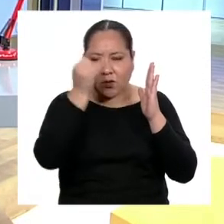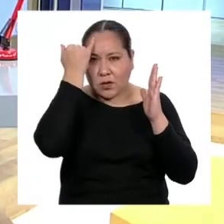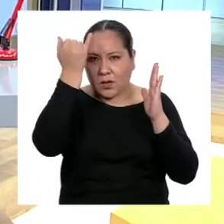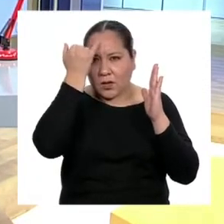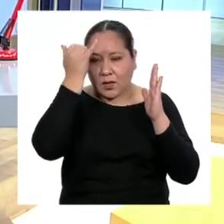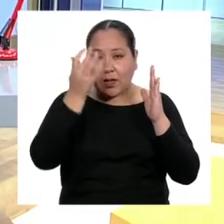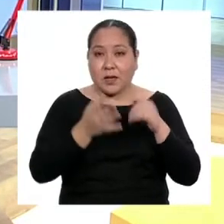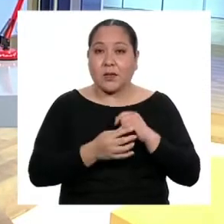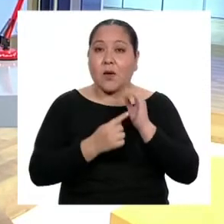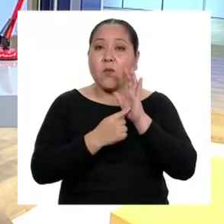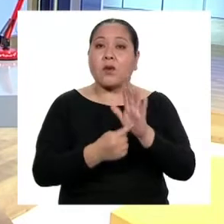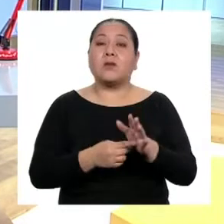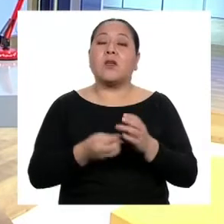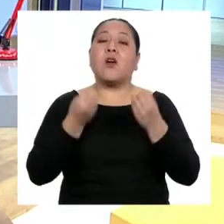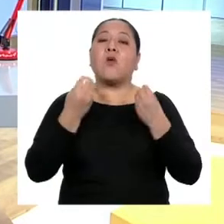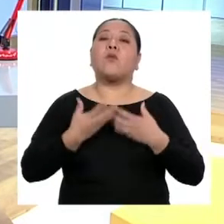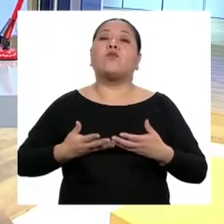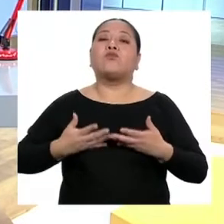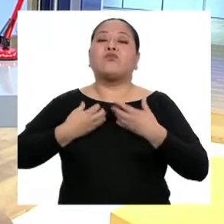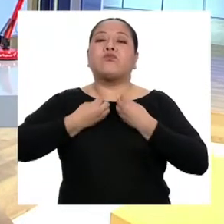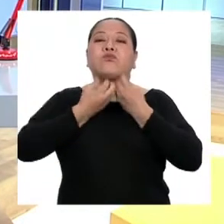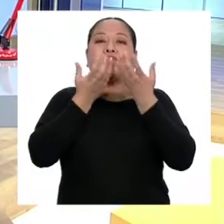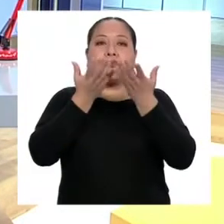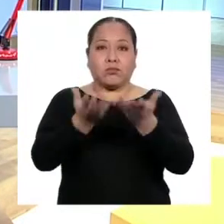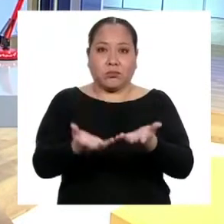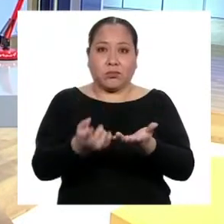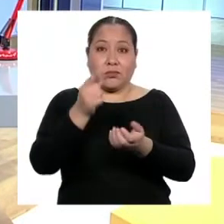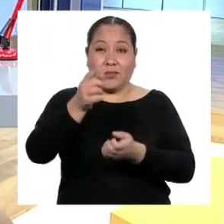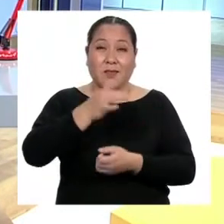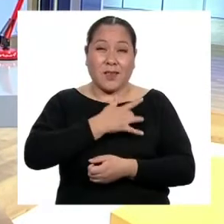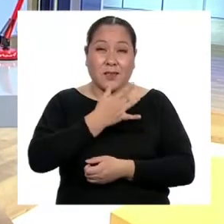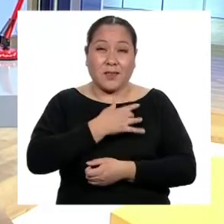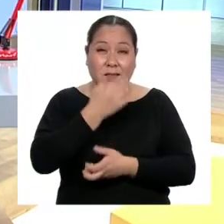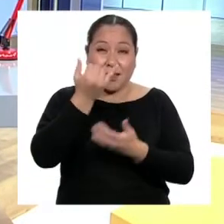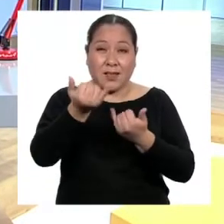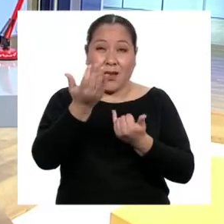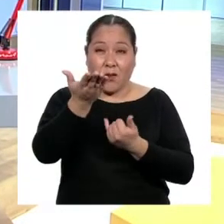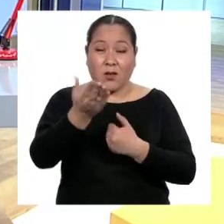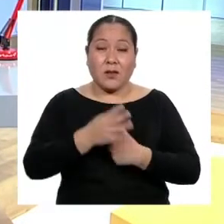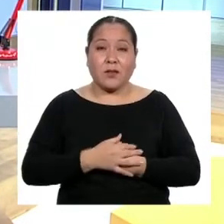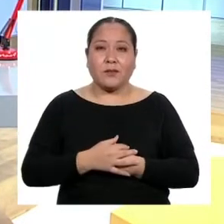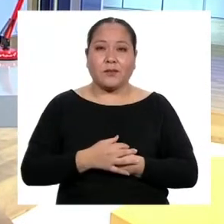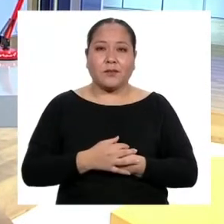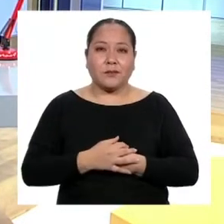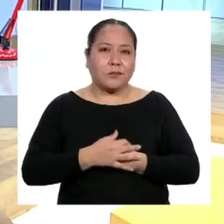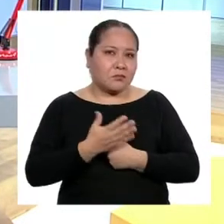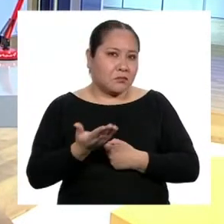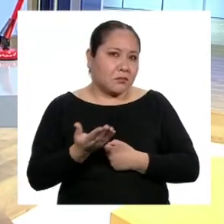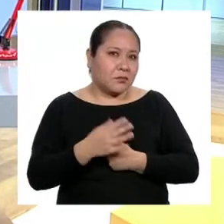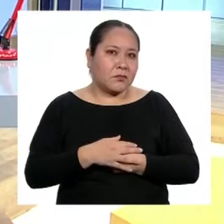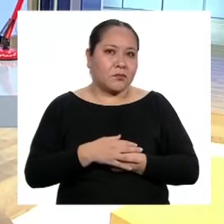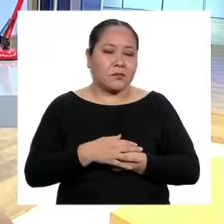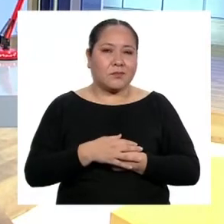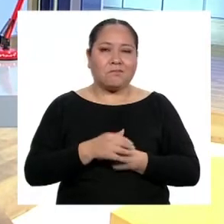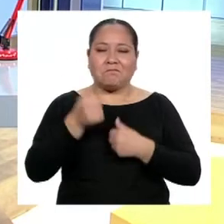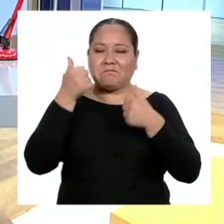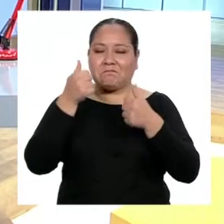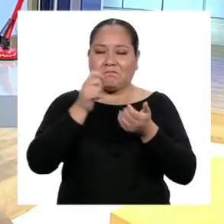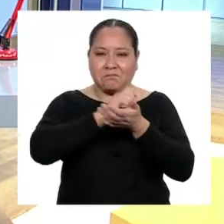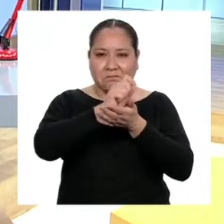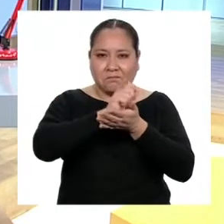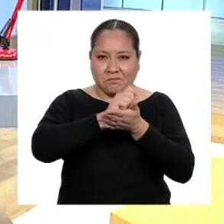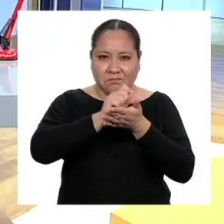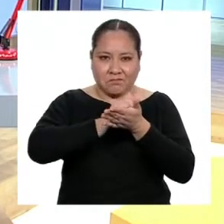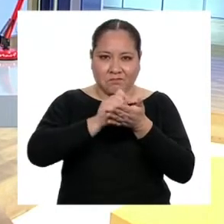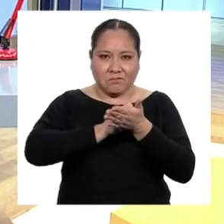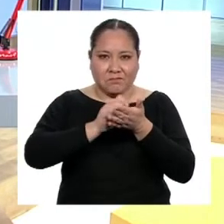para expresar las vivencias que ustedes están experimentando? Si es así, regístrenla